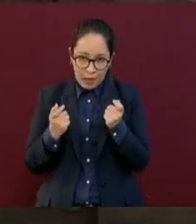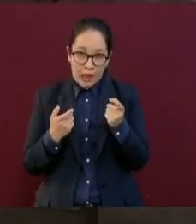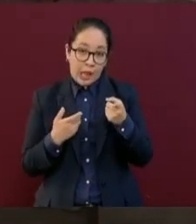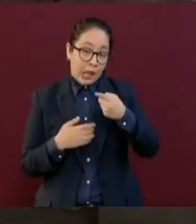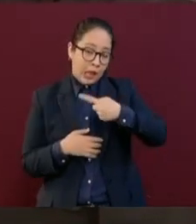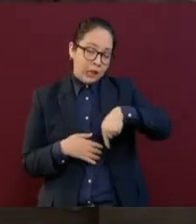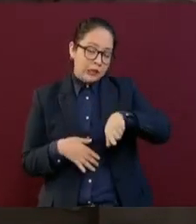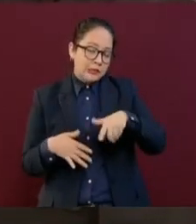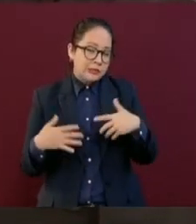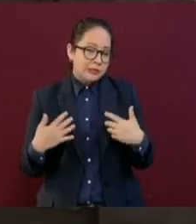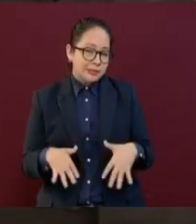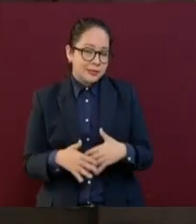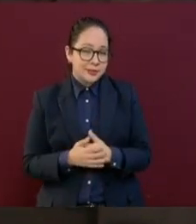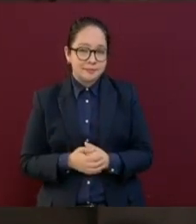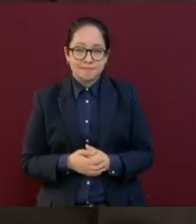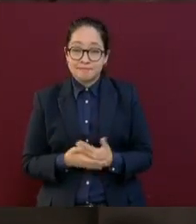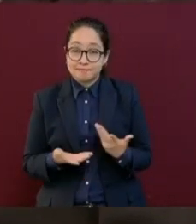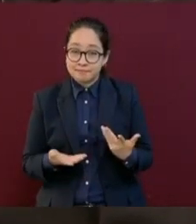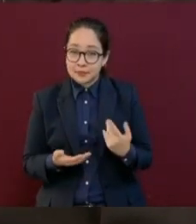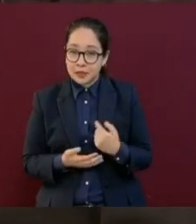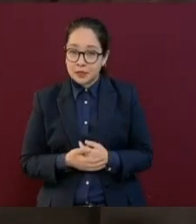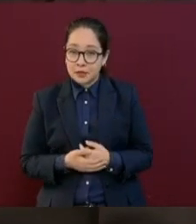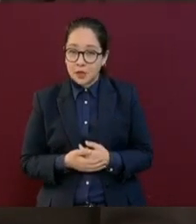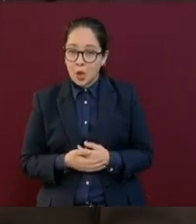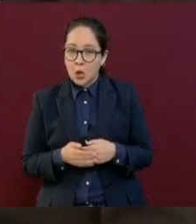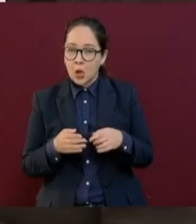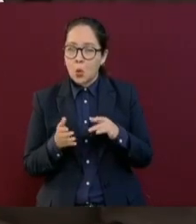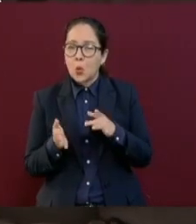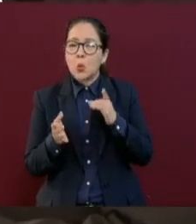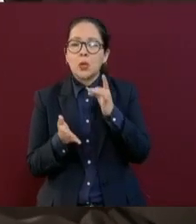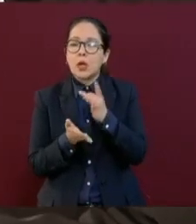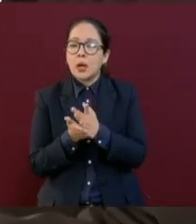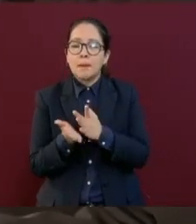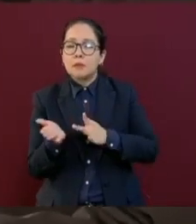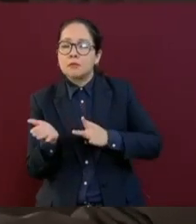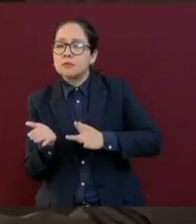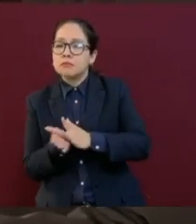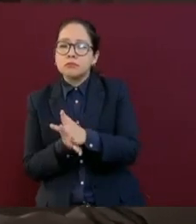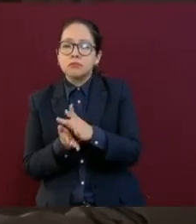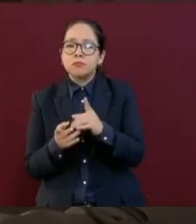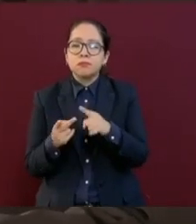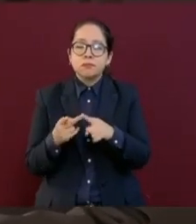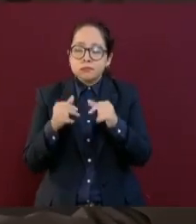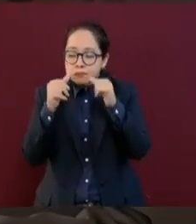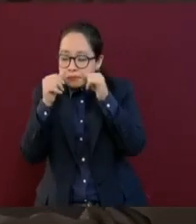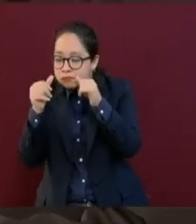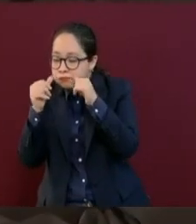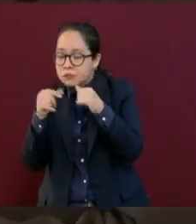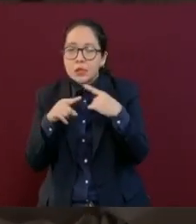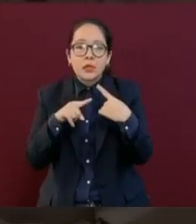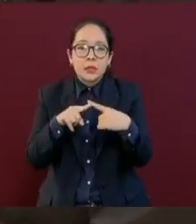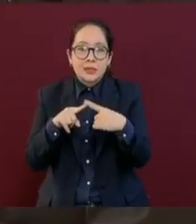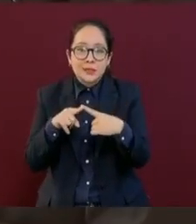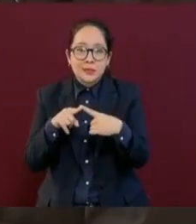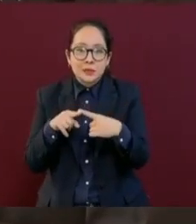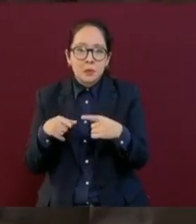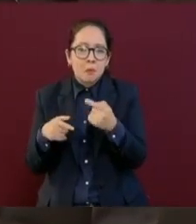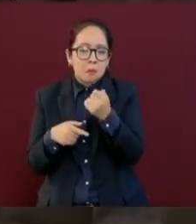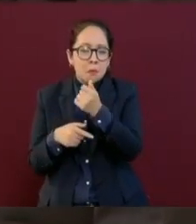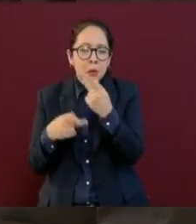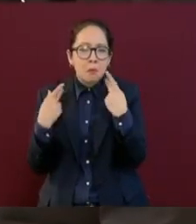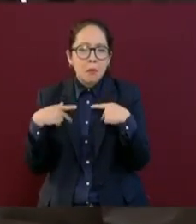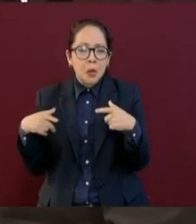Ellos atendían nada más a las minorías.